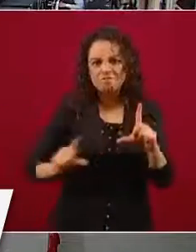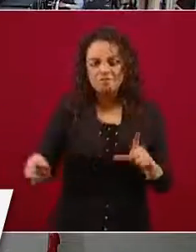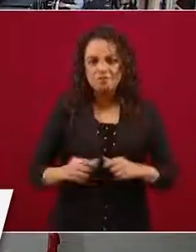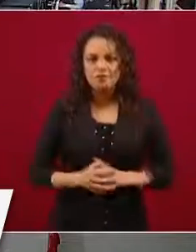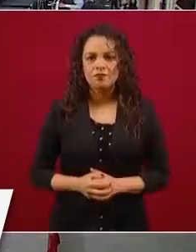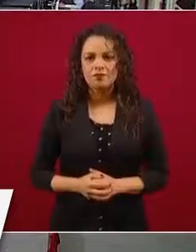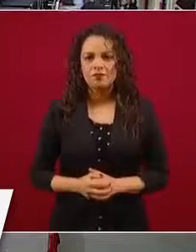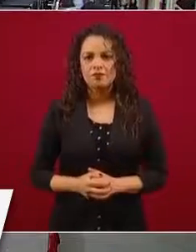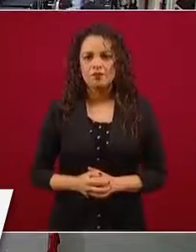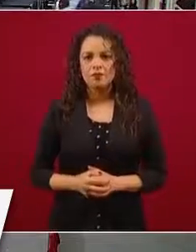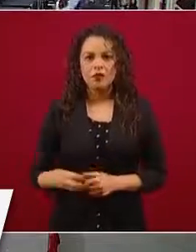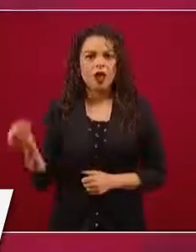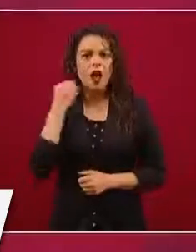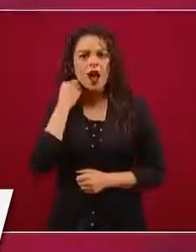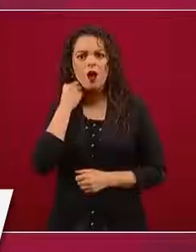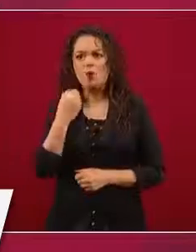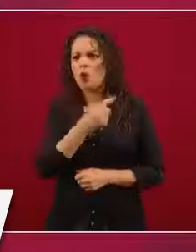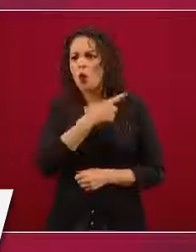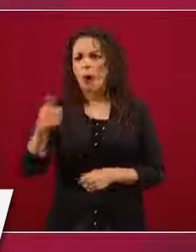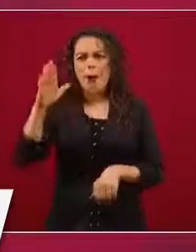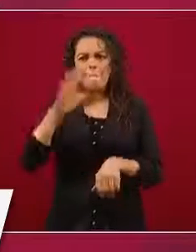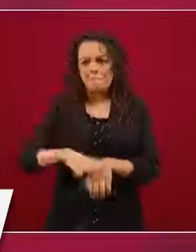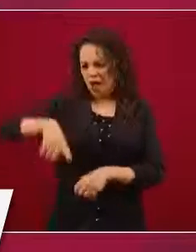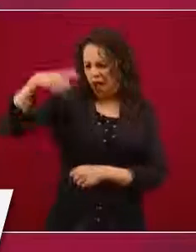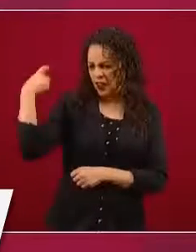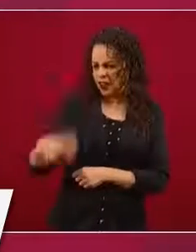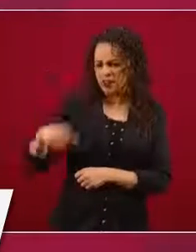abogados más ricos del mundo?